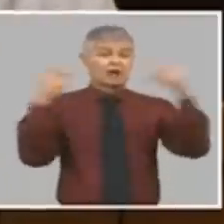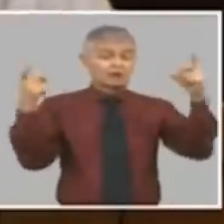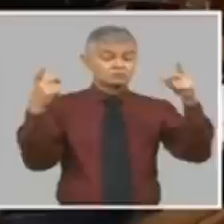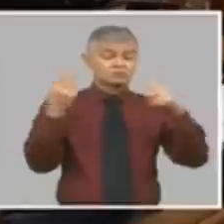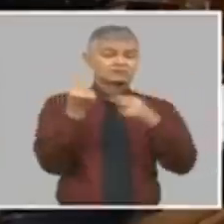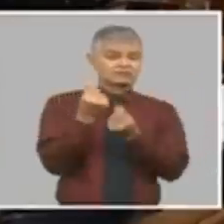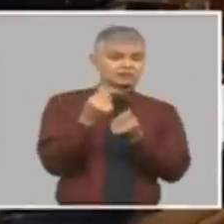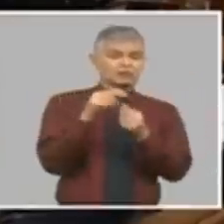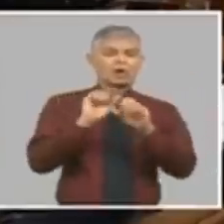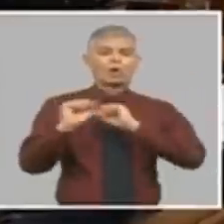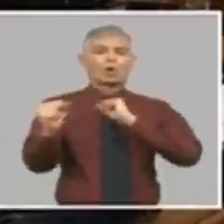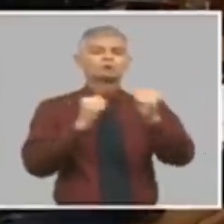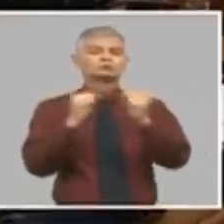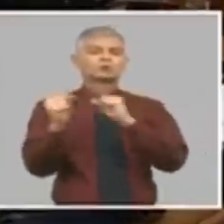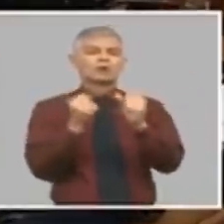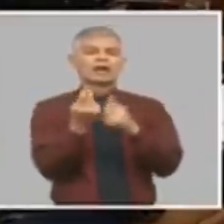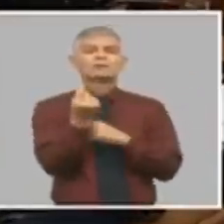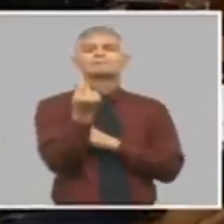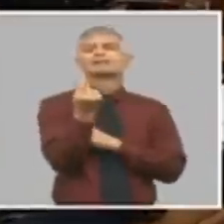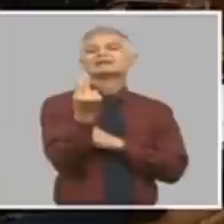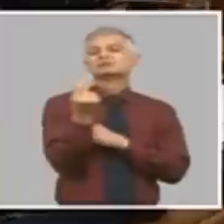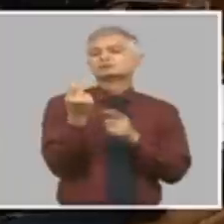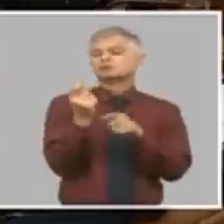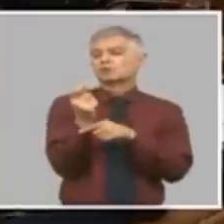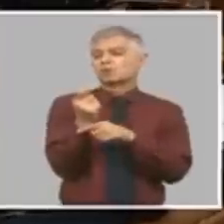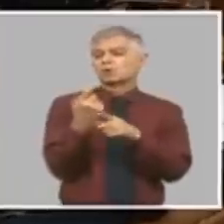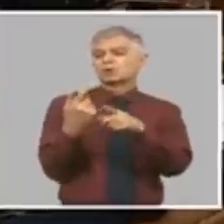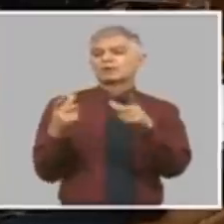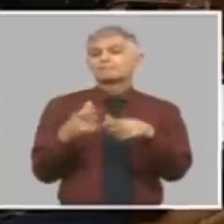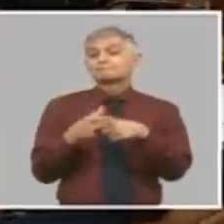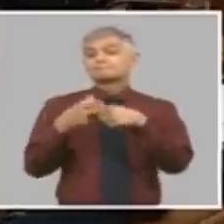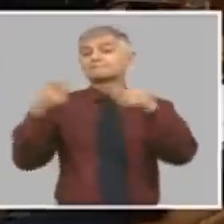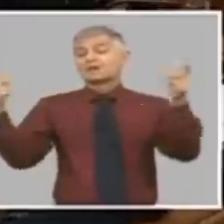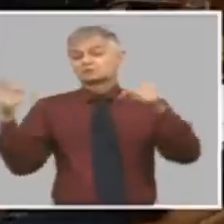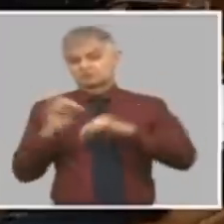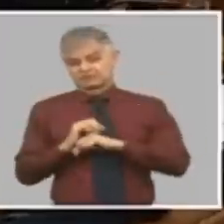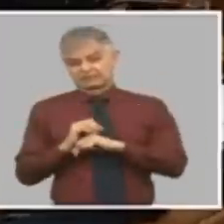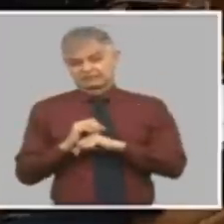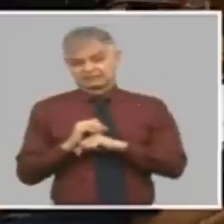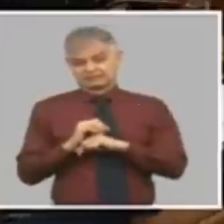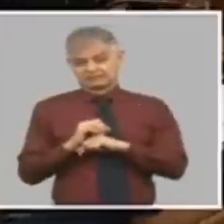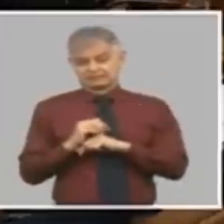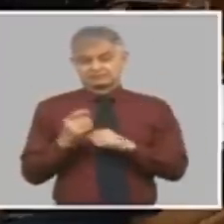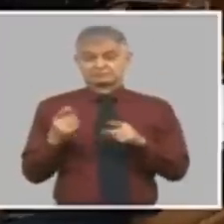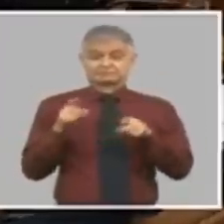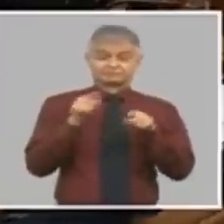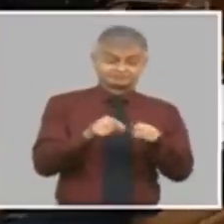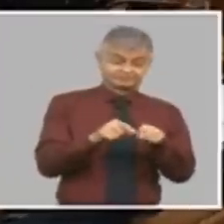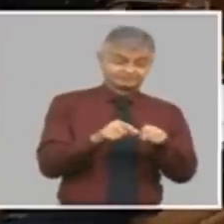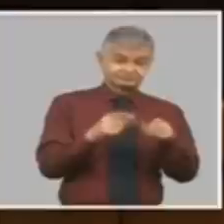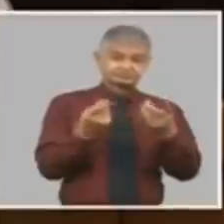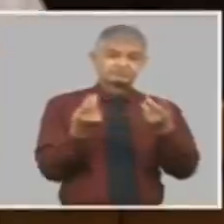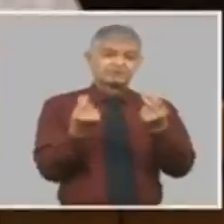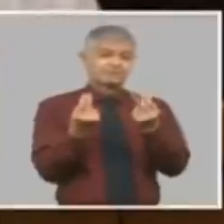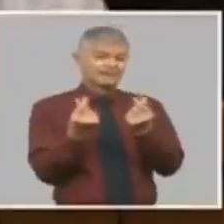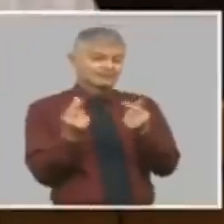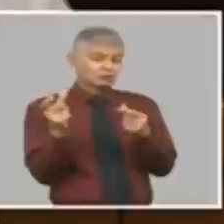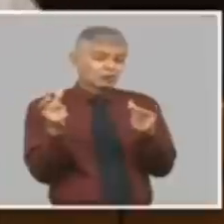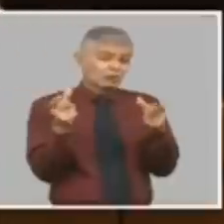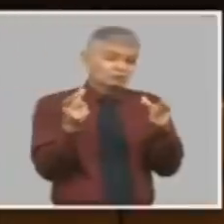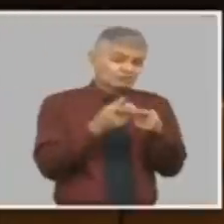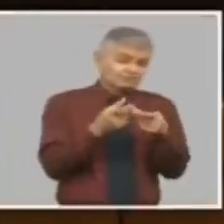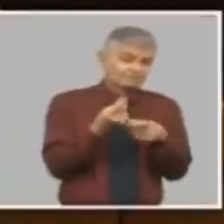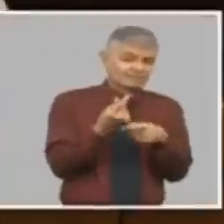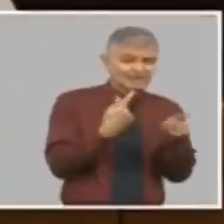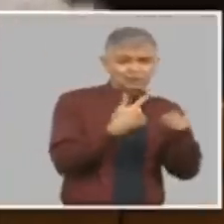mayoristas porque cuando llegan los minoristas le quedan dos caminos o sube los minoristas o los vuelve a subsidiar por el